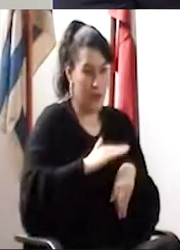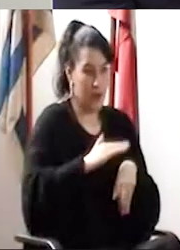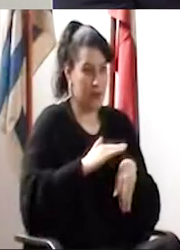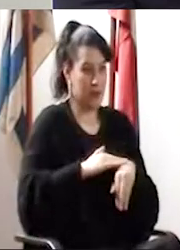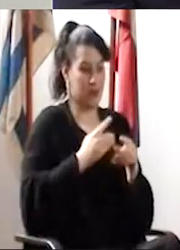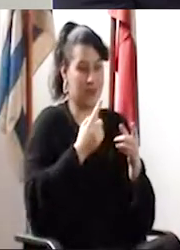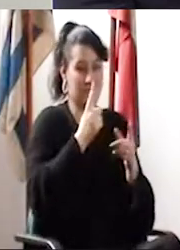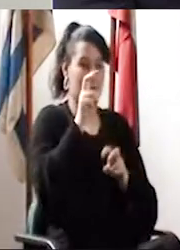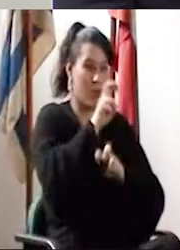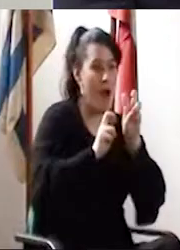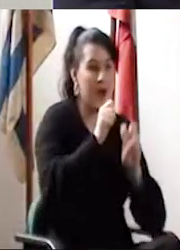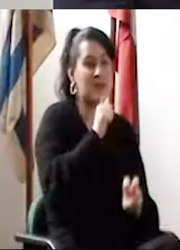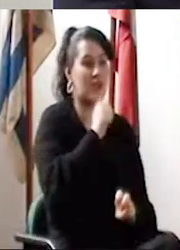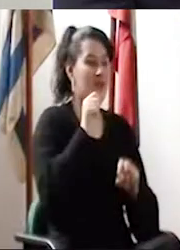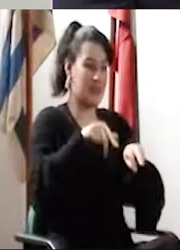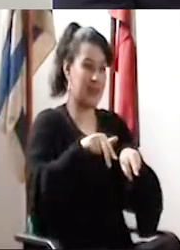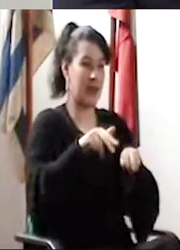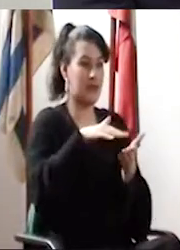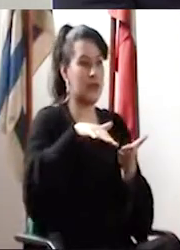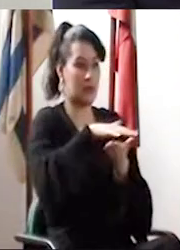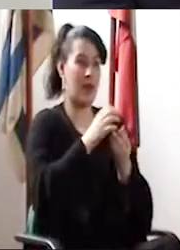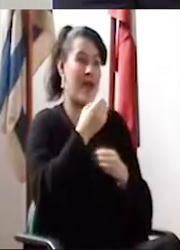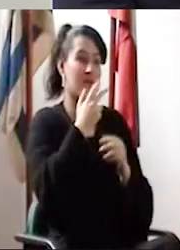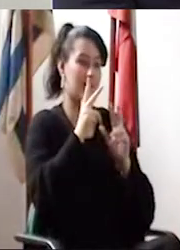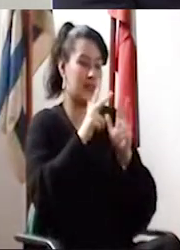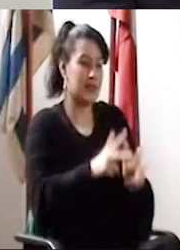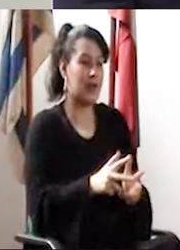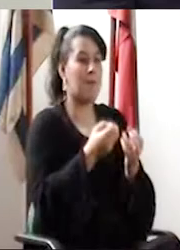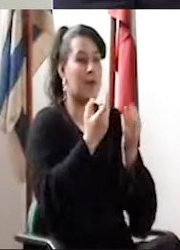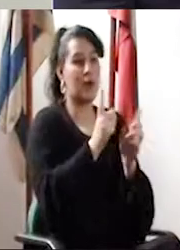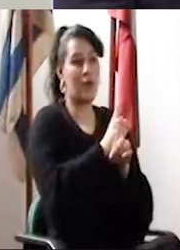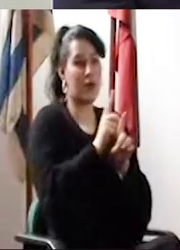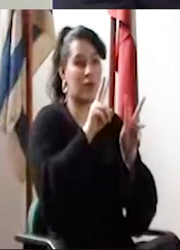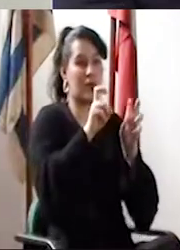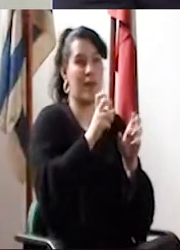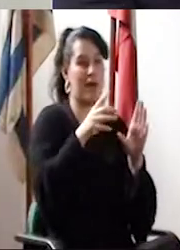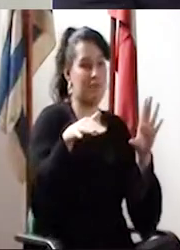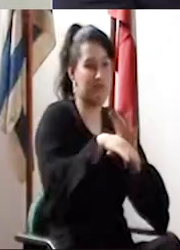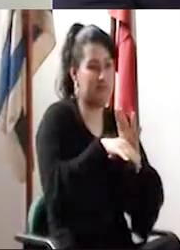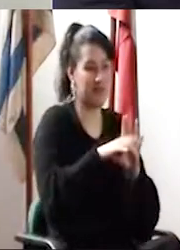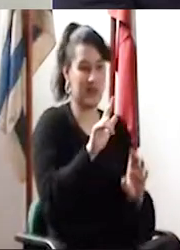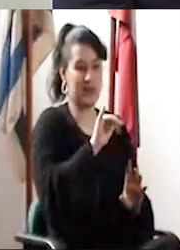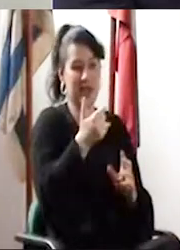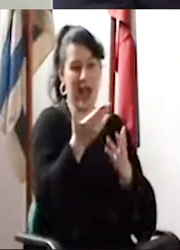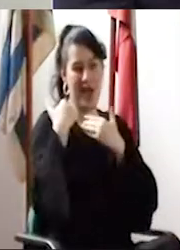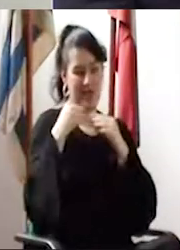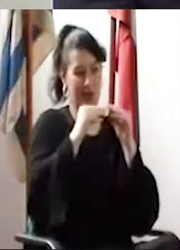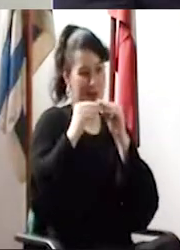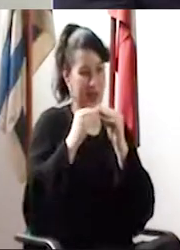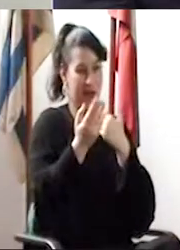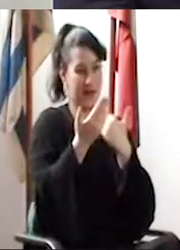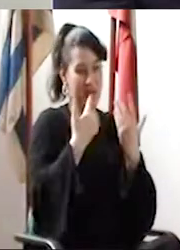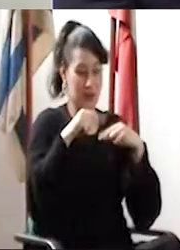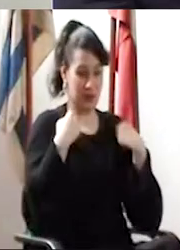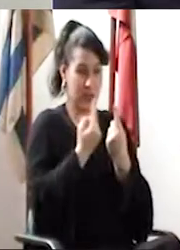este momento toda esa situación. Y creo que está bueno decirlo porque no es una cosa casual. Lo